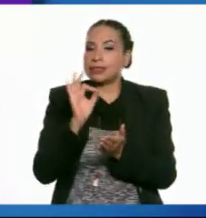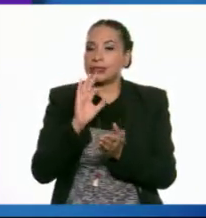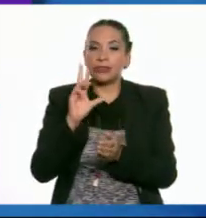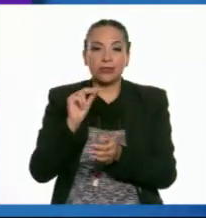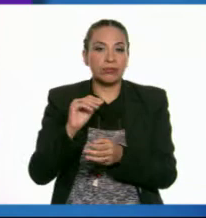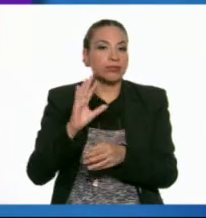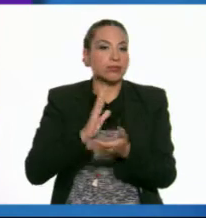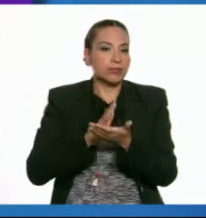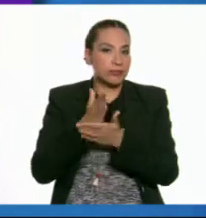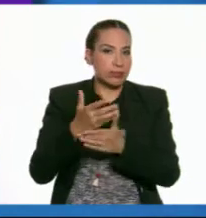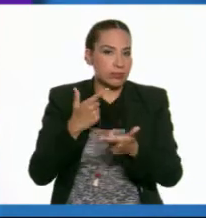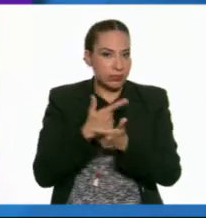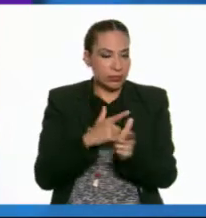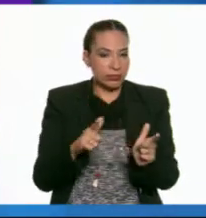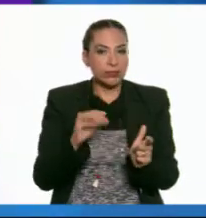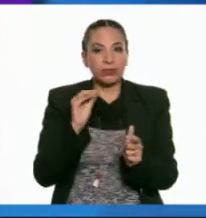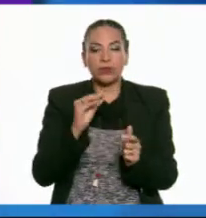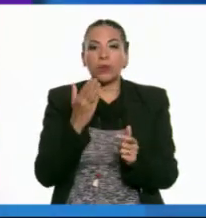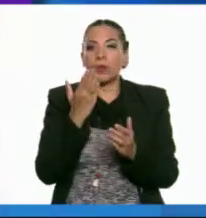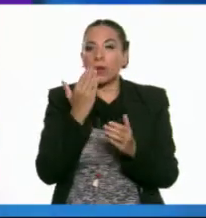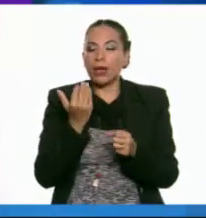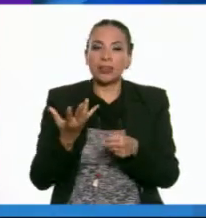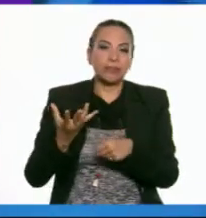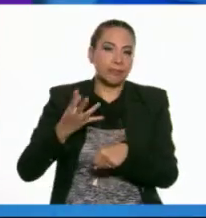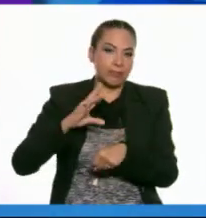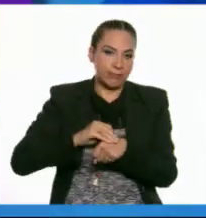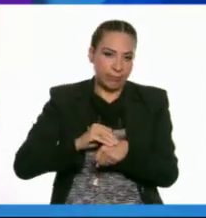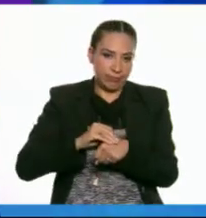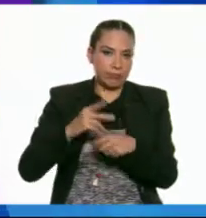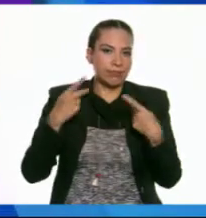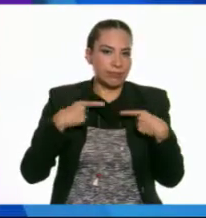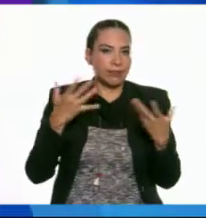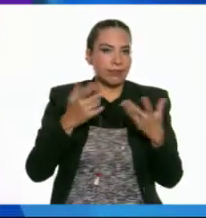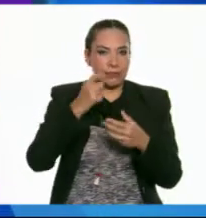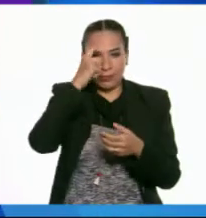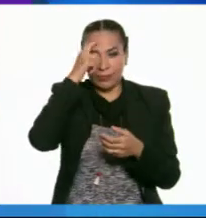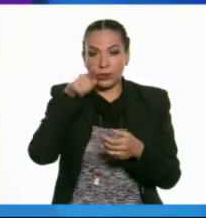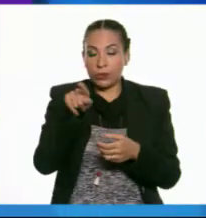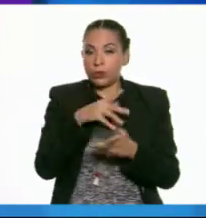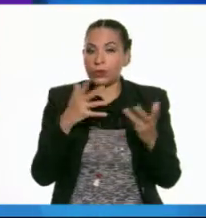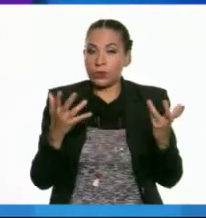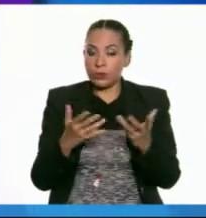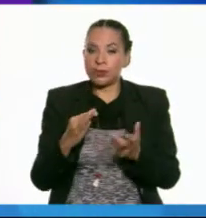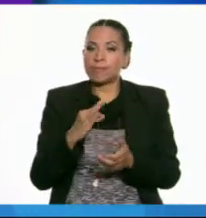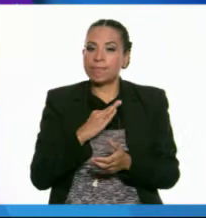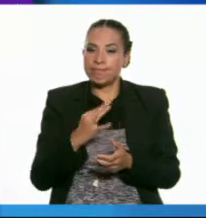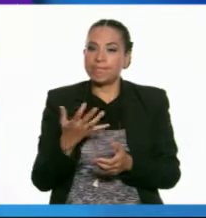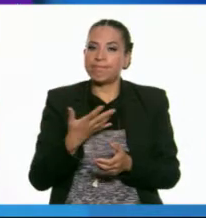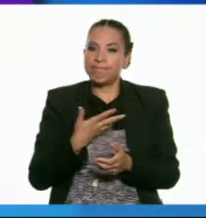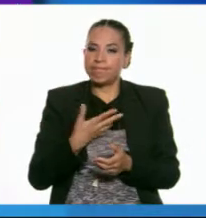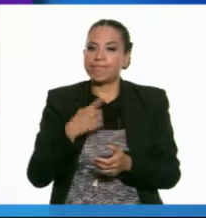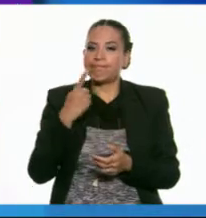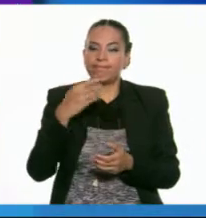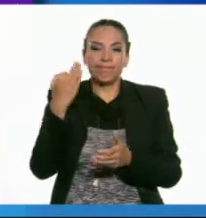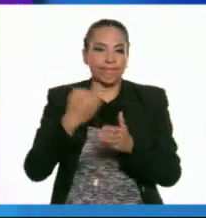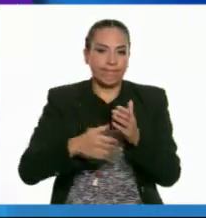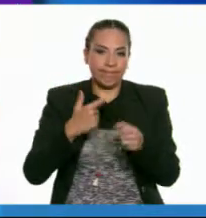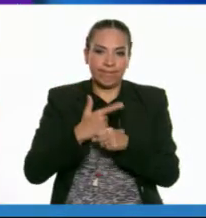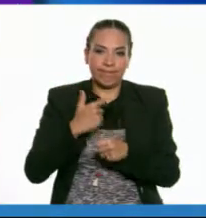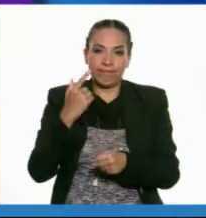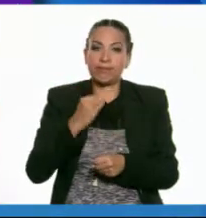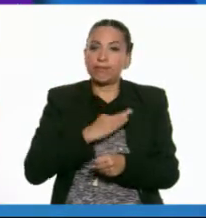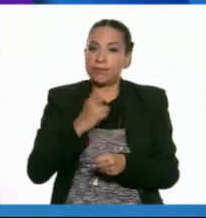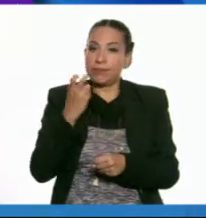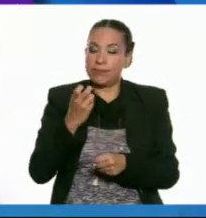no son de acceso libre o si no cuentas con la autorización de su creador. Si lo hicieras, podrías estar cometiendo una falta grave